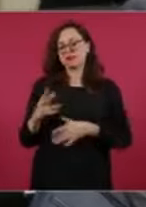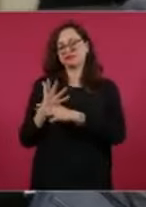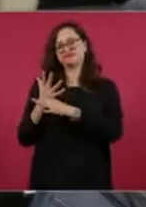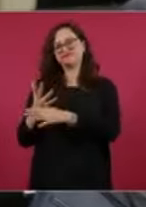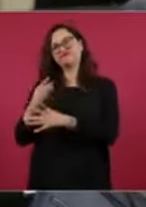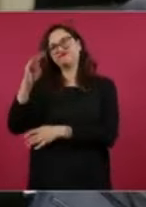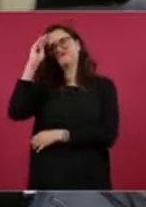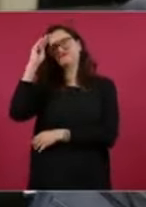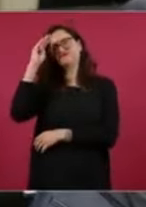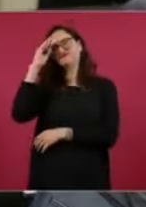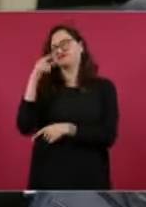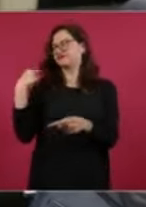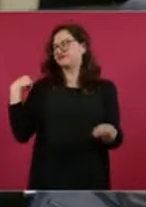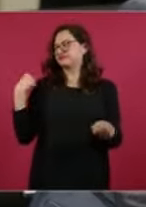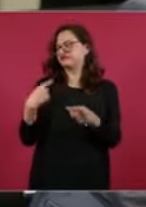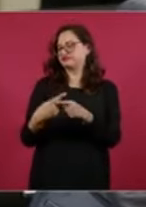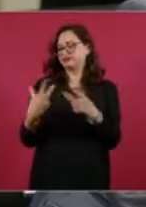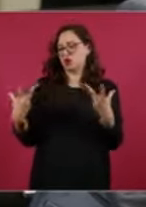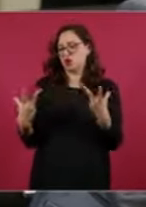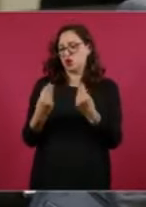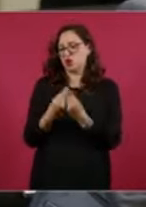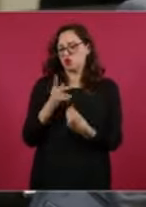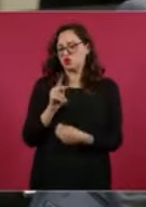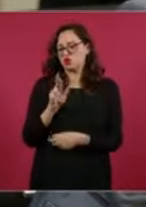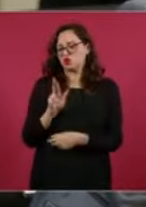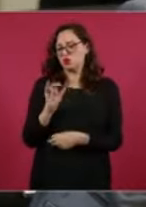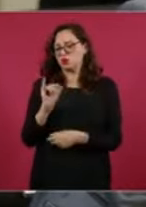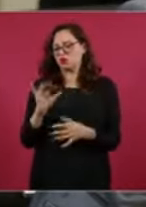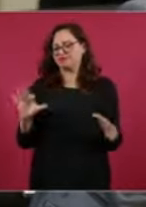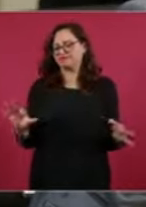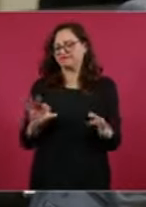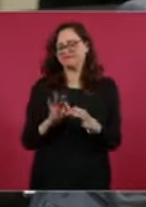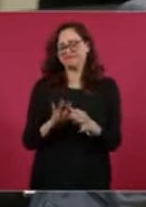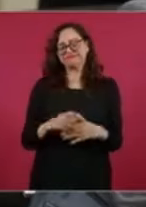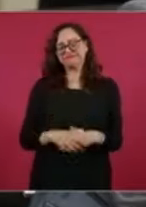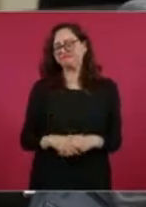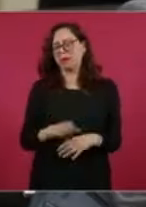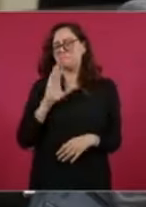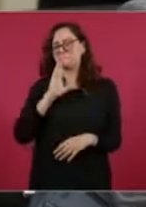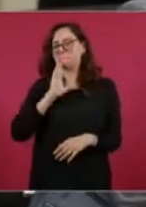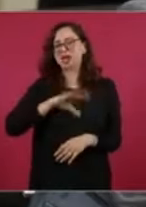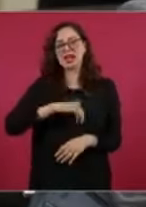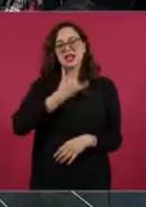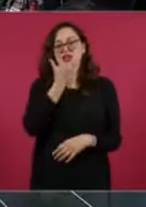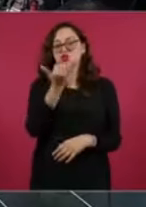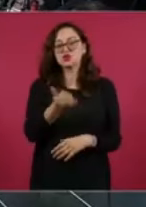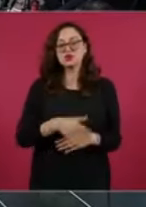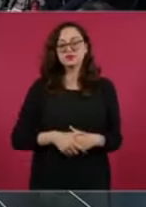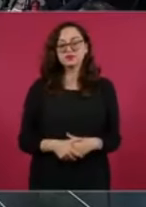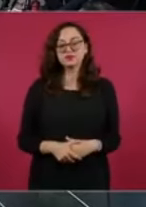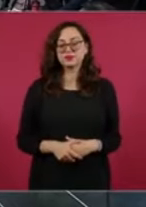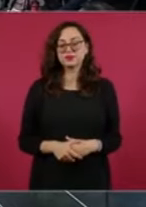por lo que adelantaron que de llegar al carro romperían lazos con el tricolor en este tipo de alianzas.